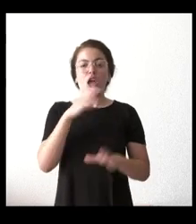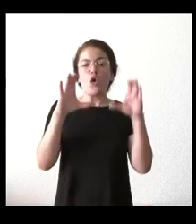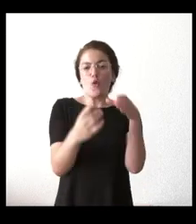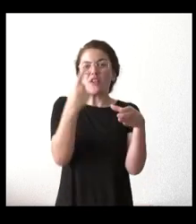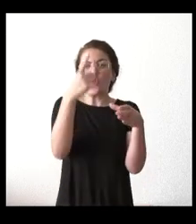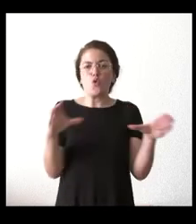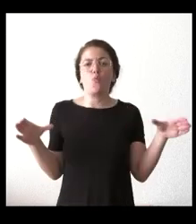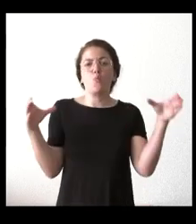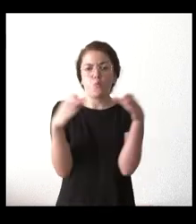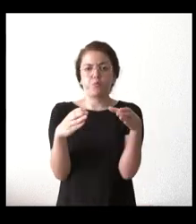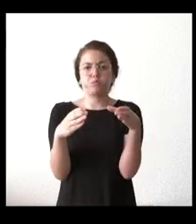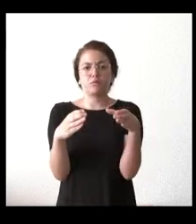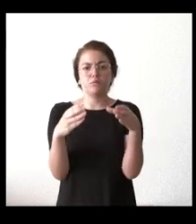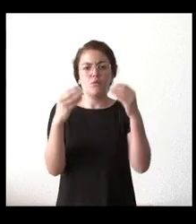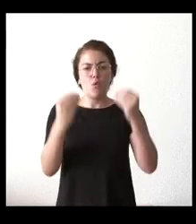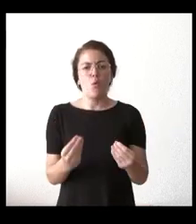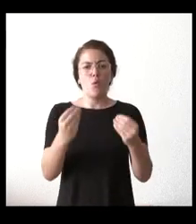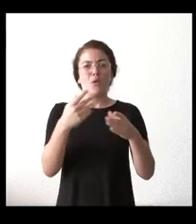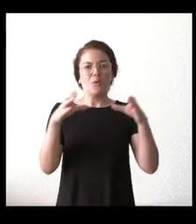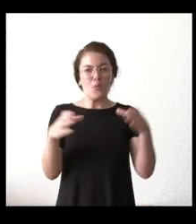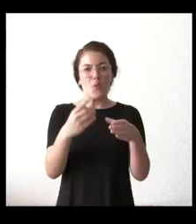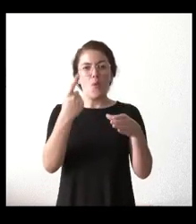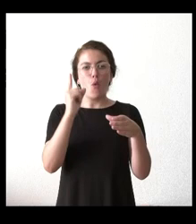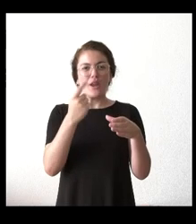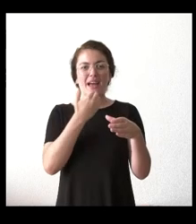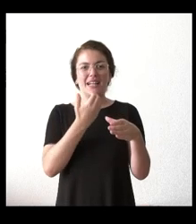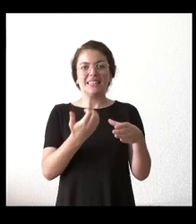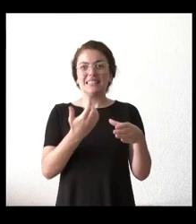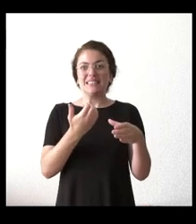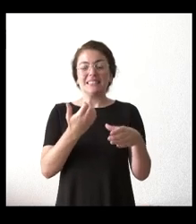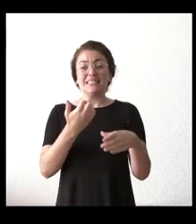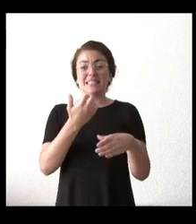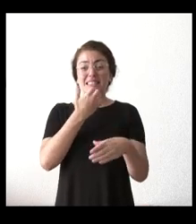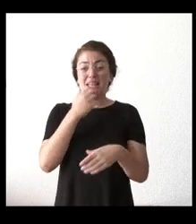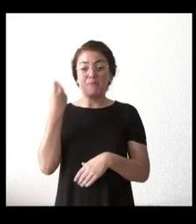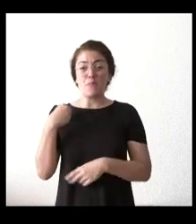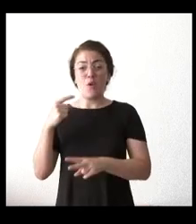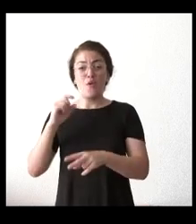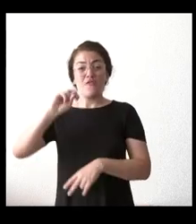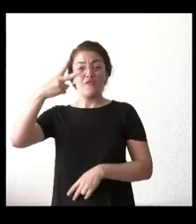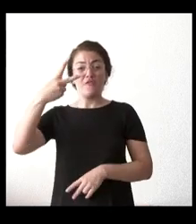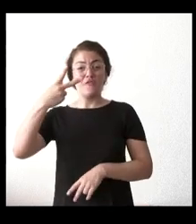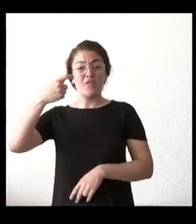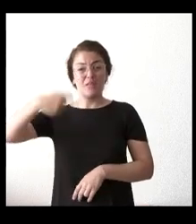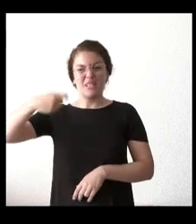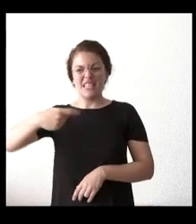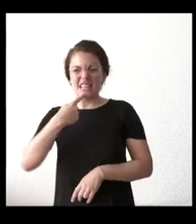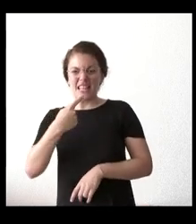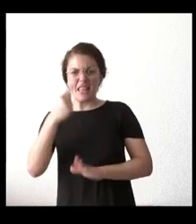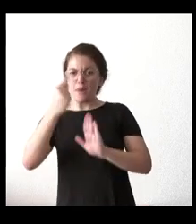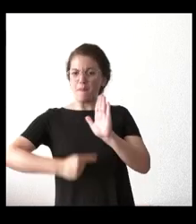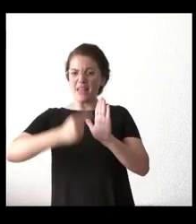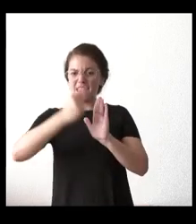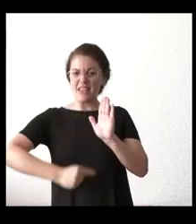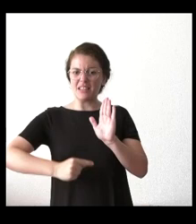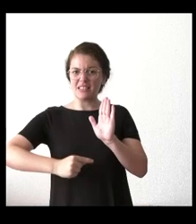de acción, ¿qué mensaje se traslada a los ciudadanos cuando el vicepresidente de la Junta promociona medidas de la